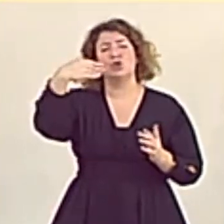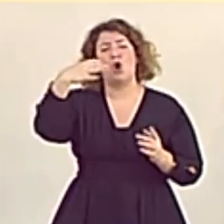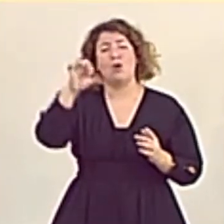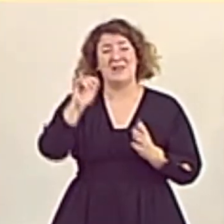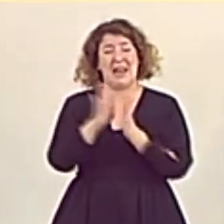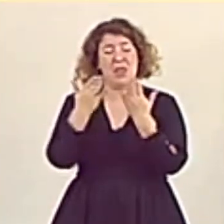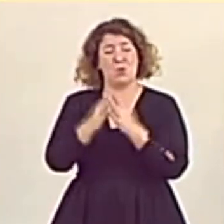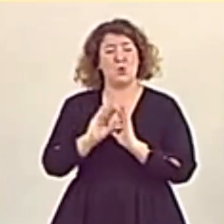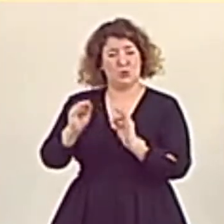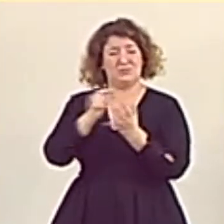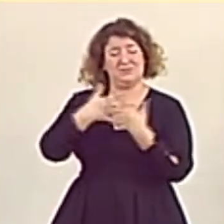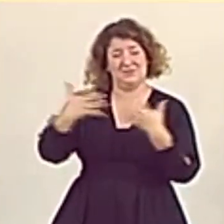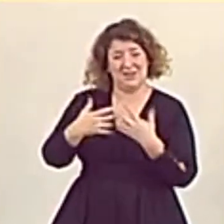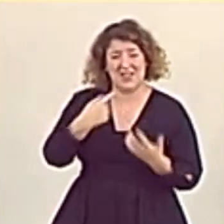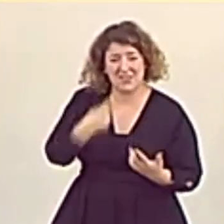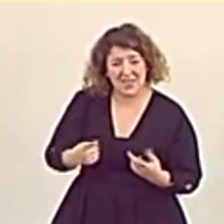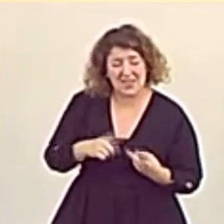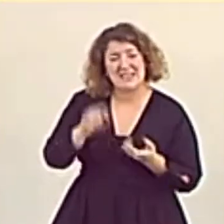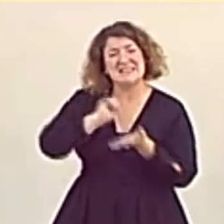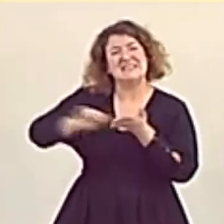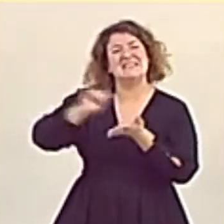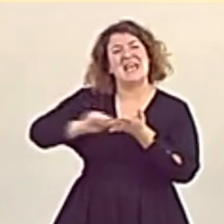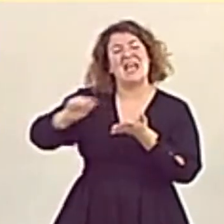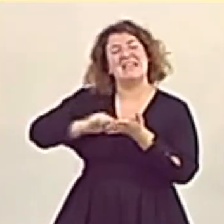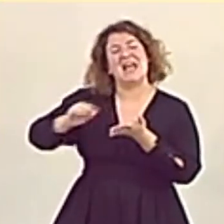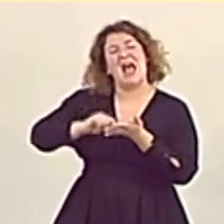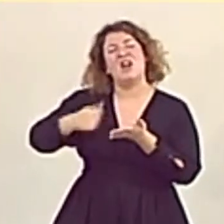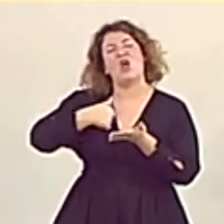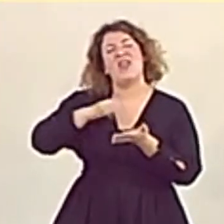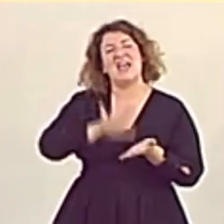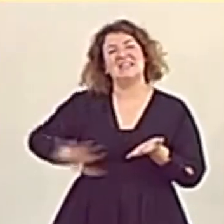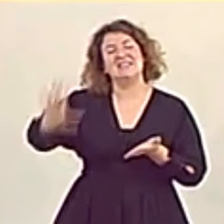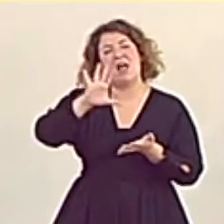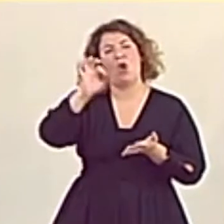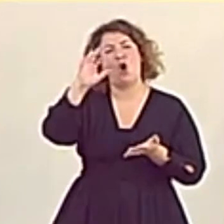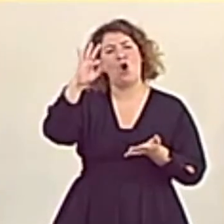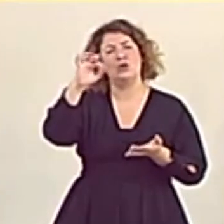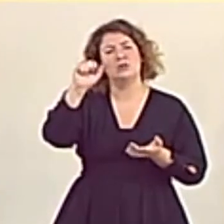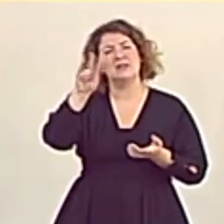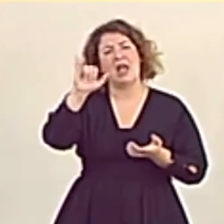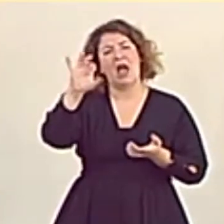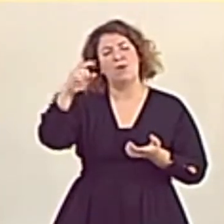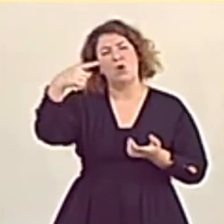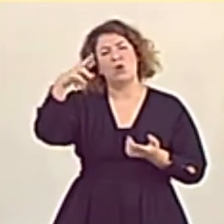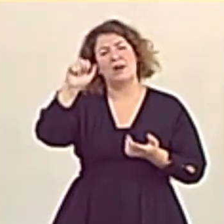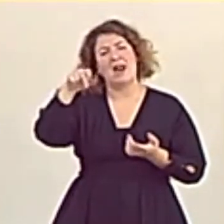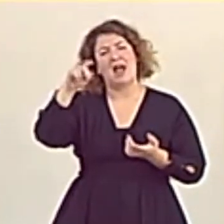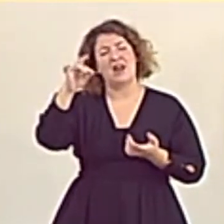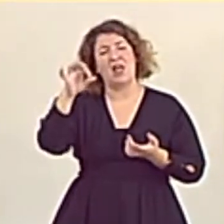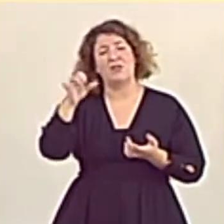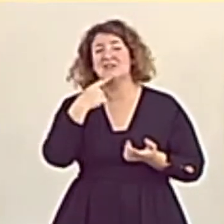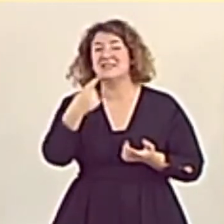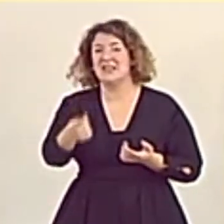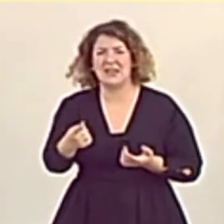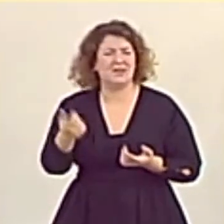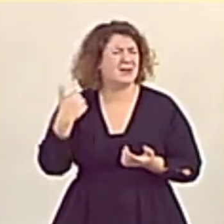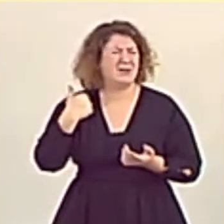Solves en su libro y como hizo su secretario de Estado, Octavio Granados, cuando al cabo de un tiempo pronunció aquel qué